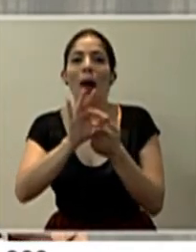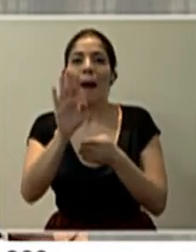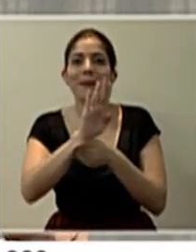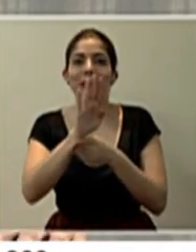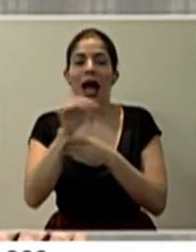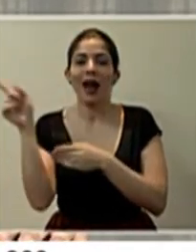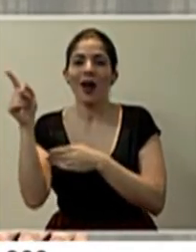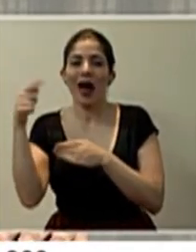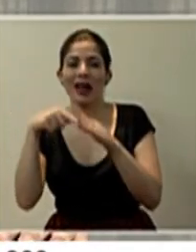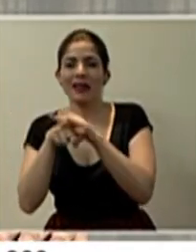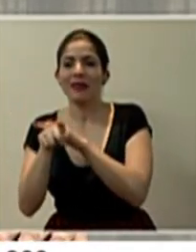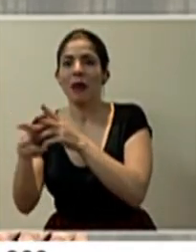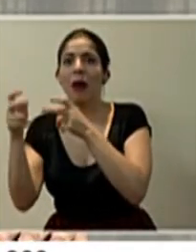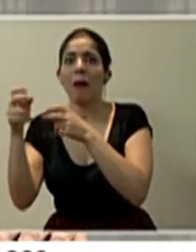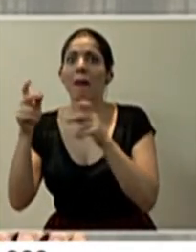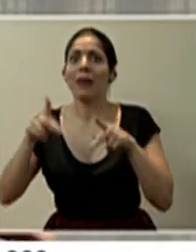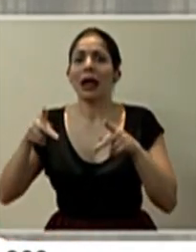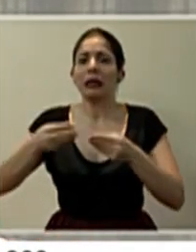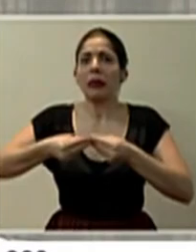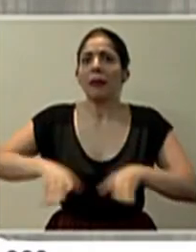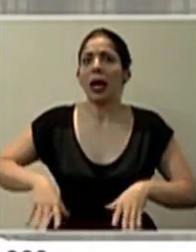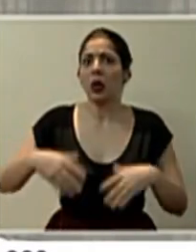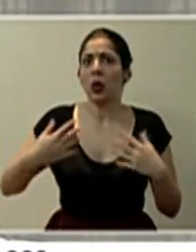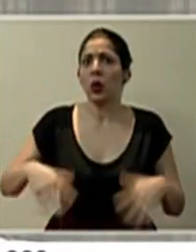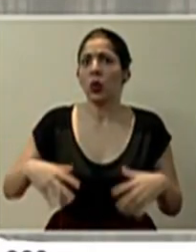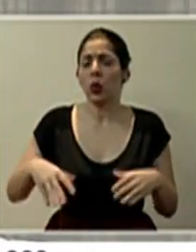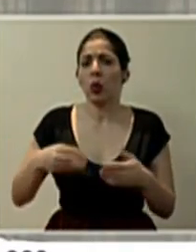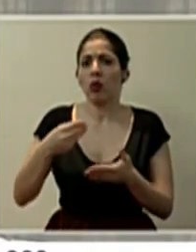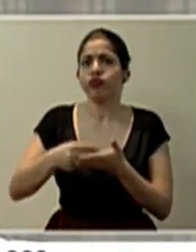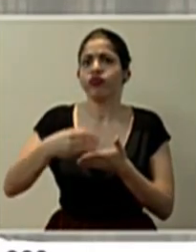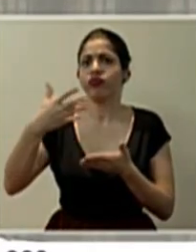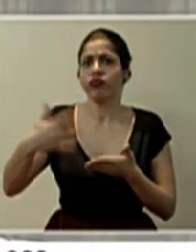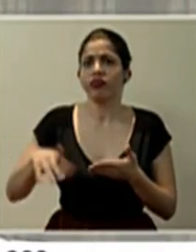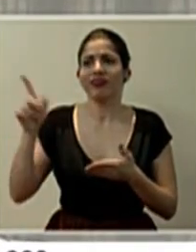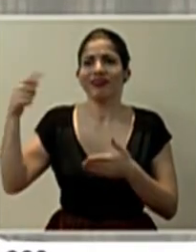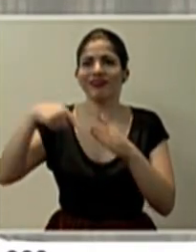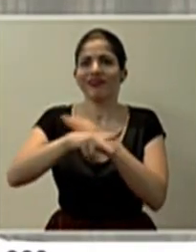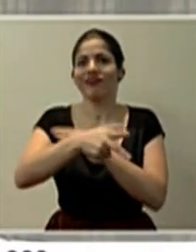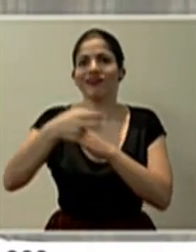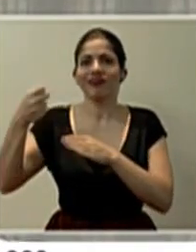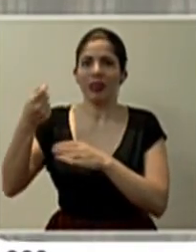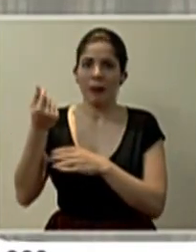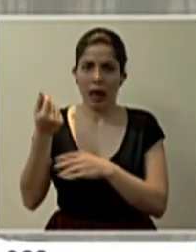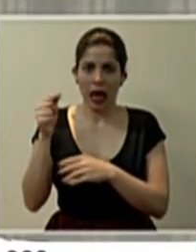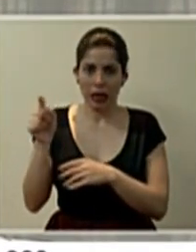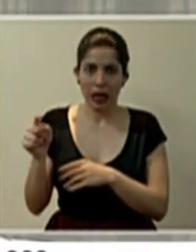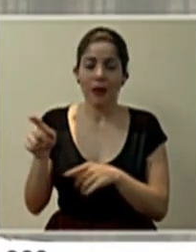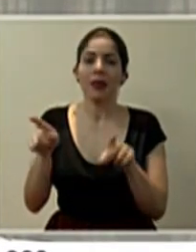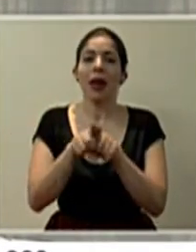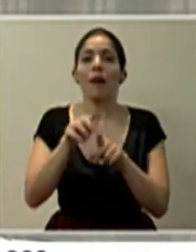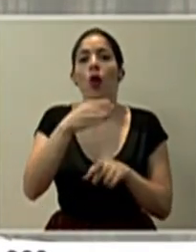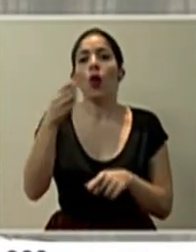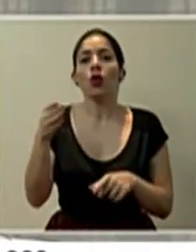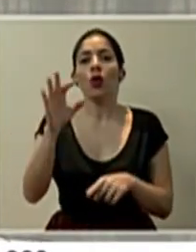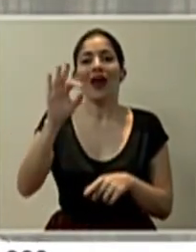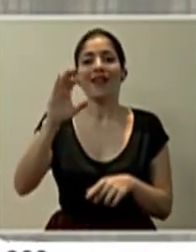personas han perdido cantidades importantes de dinero. Está con el tema también del FCR, capitalización, un